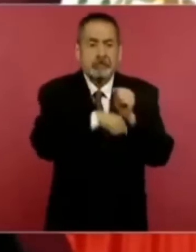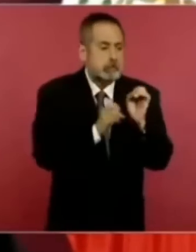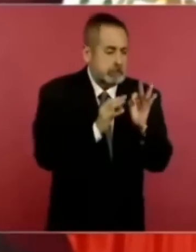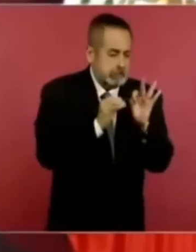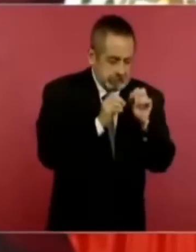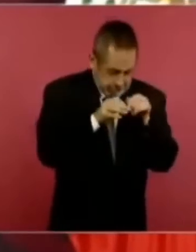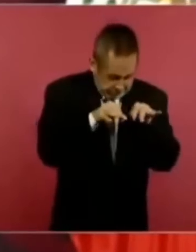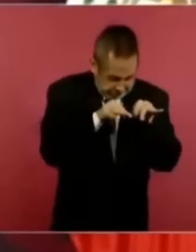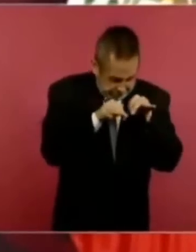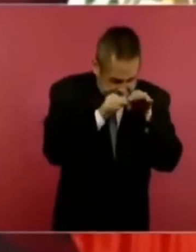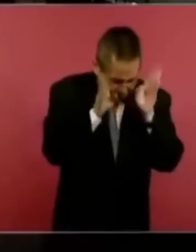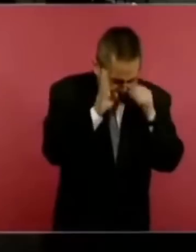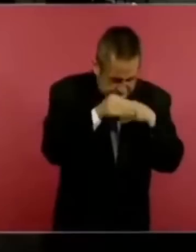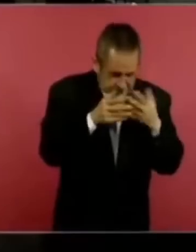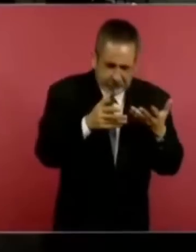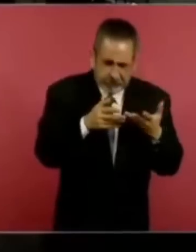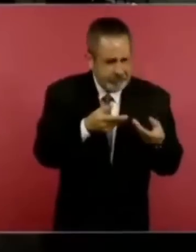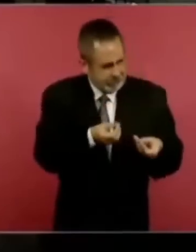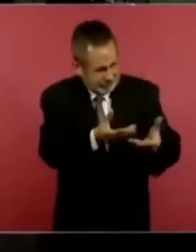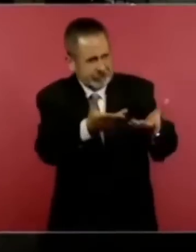En otro tema, presidente.